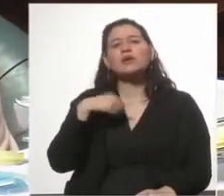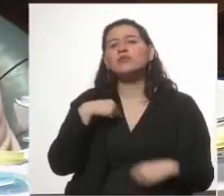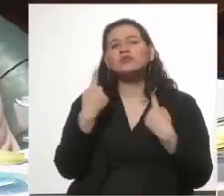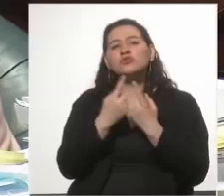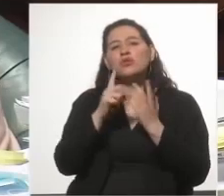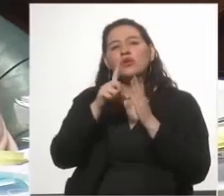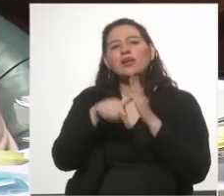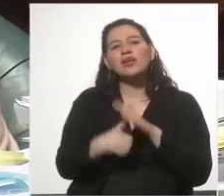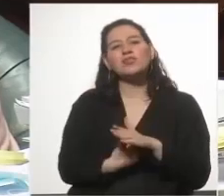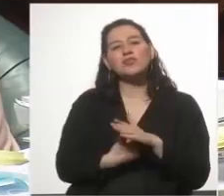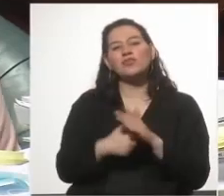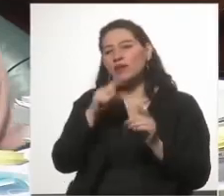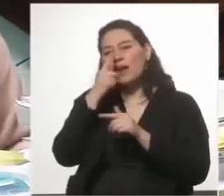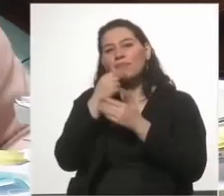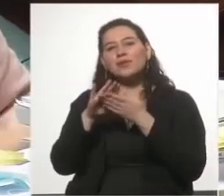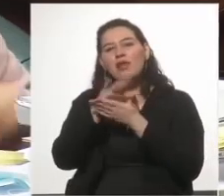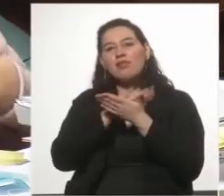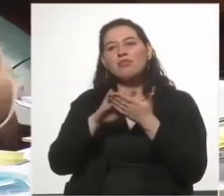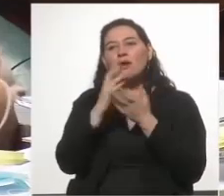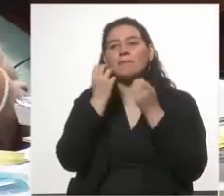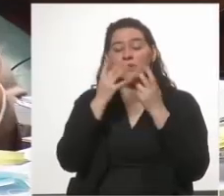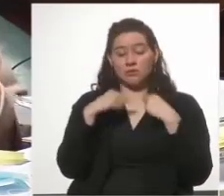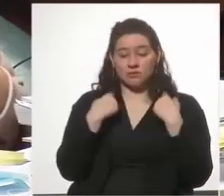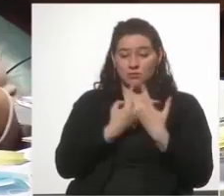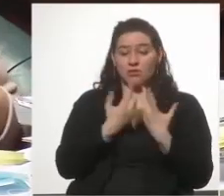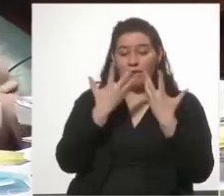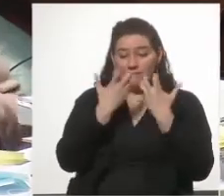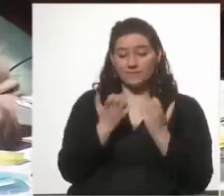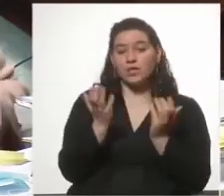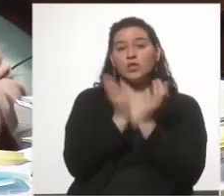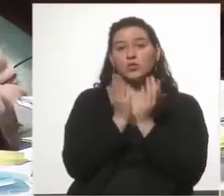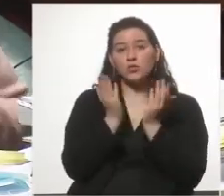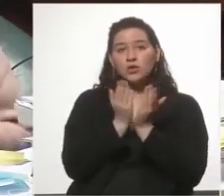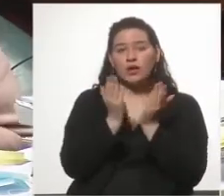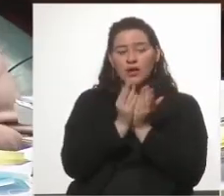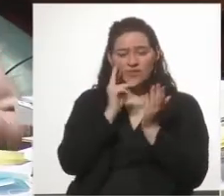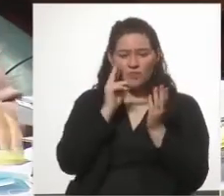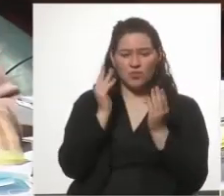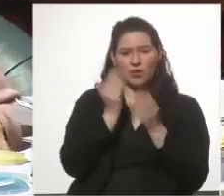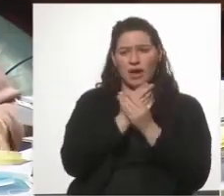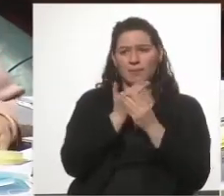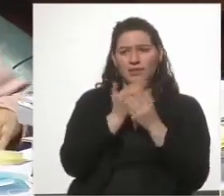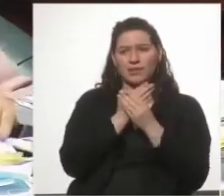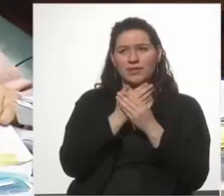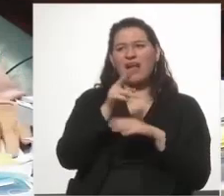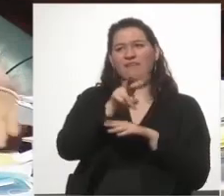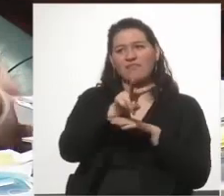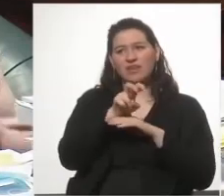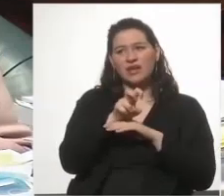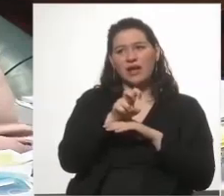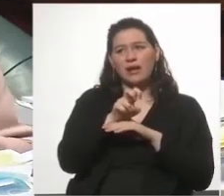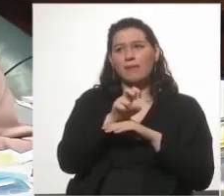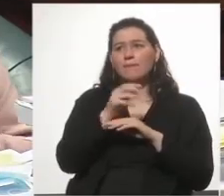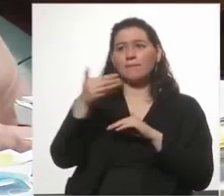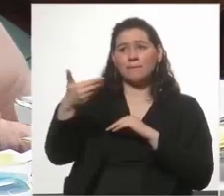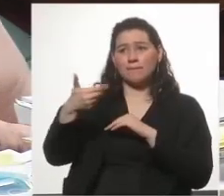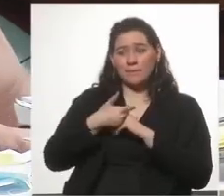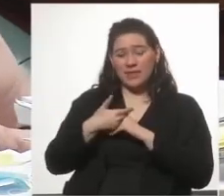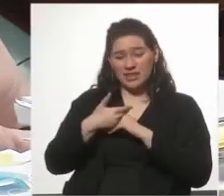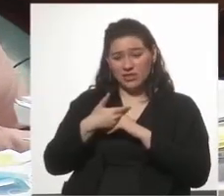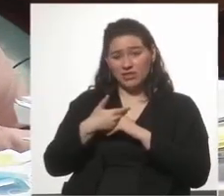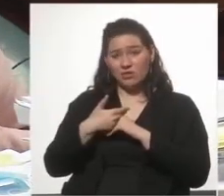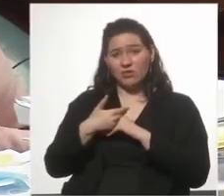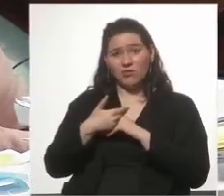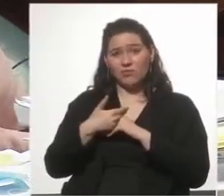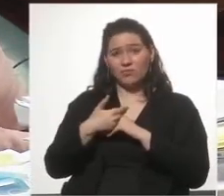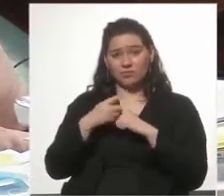rápidos, señora Presidente? Porque cuando quisimos estudiar y veíamos la carpeta fiscal, no. El pedido de formalización,